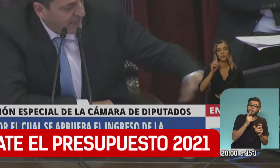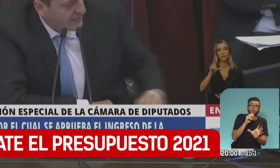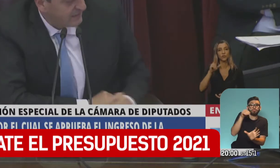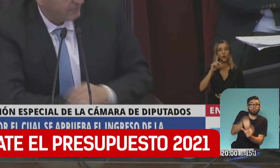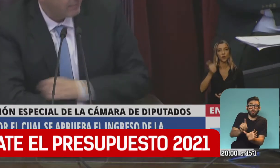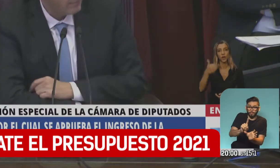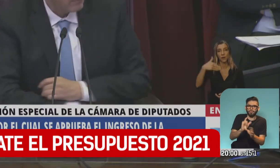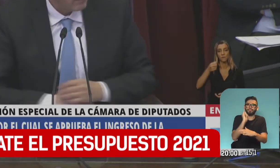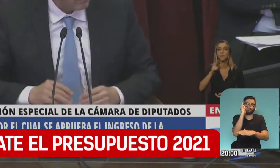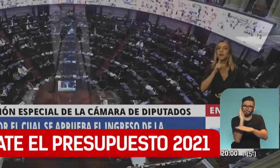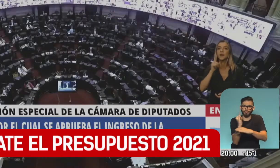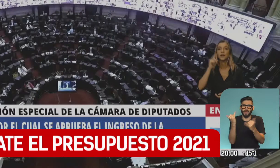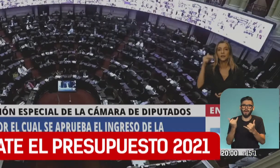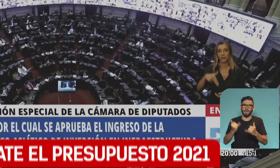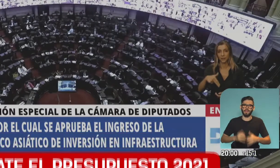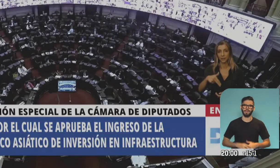allí.